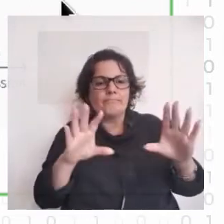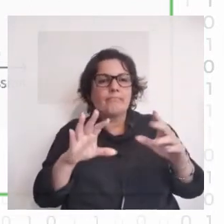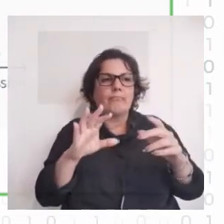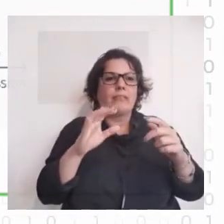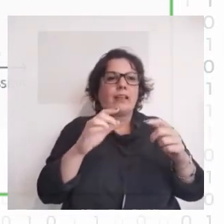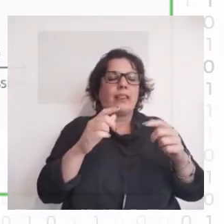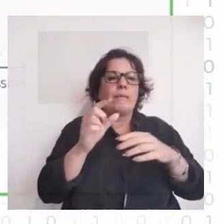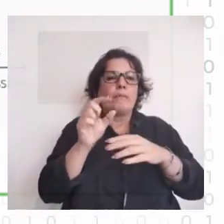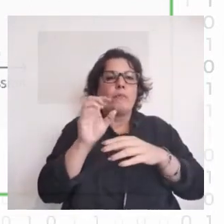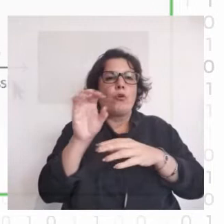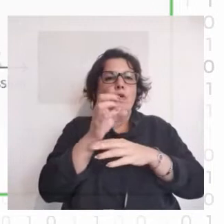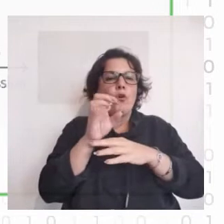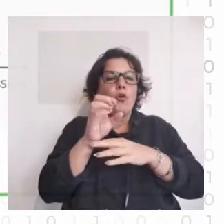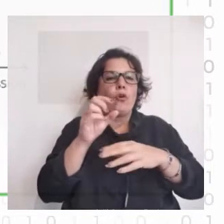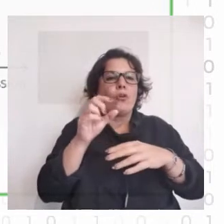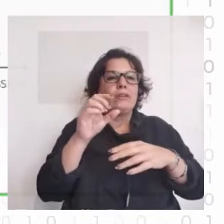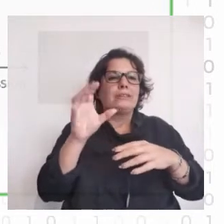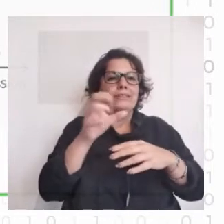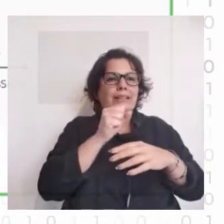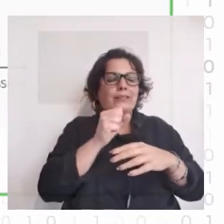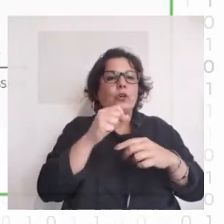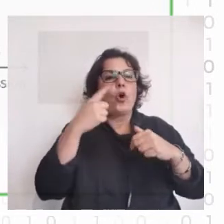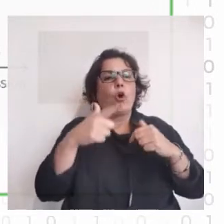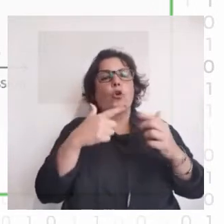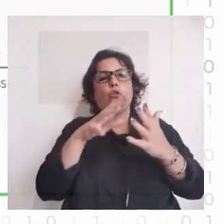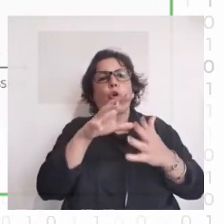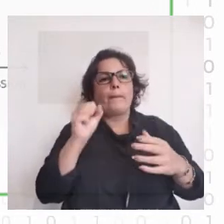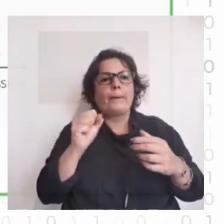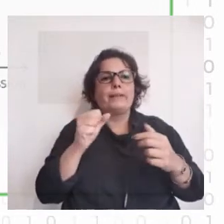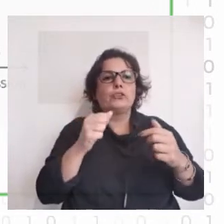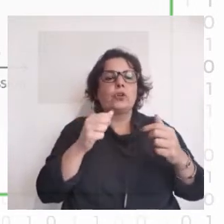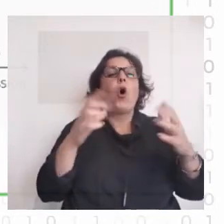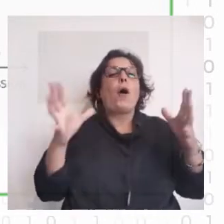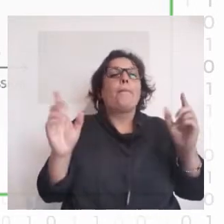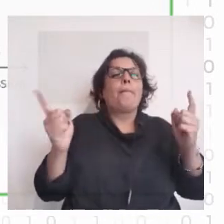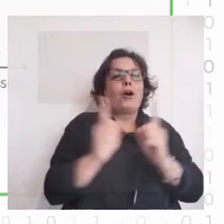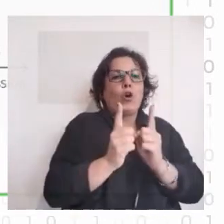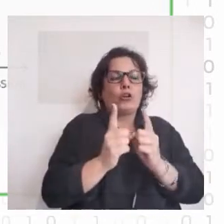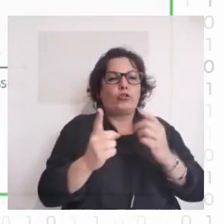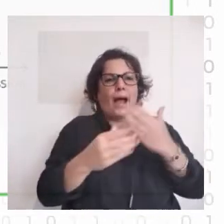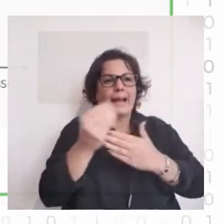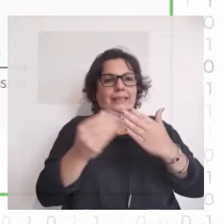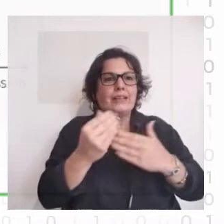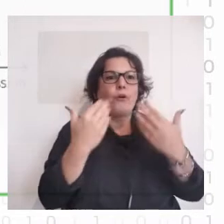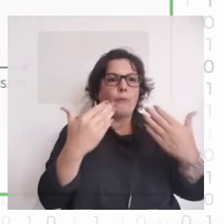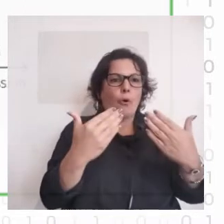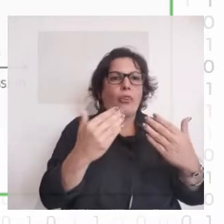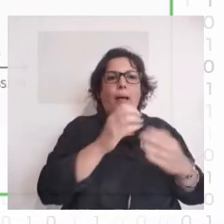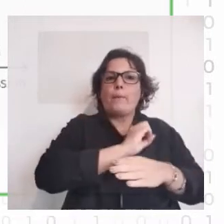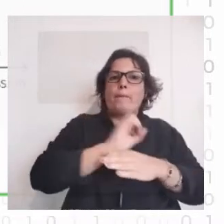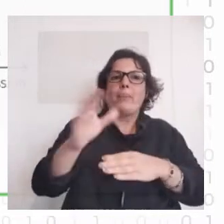y otros pasos que tienen que ver con la compresión del archivo para que no ocupe mucho lugar y lo podamos mandar fácilmente.